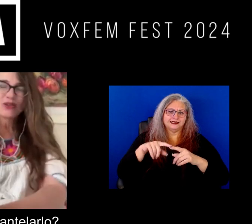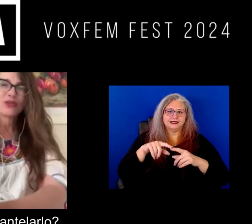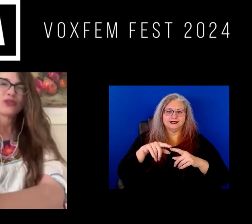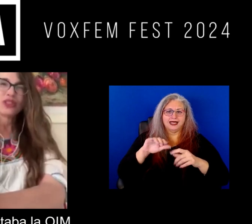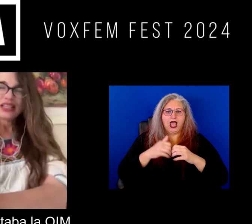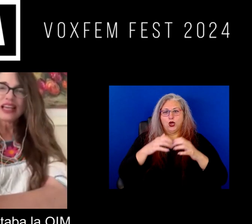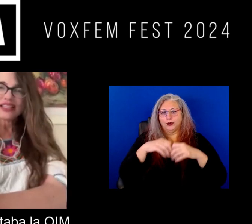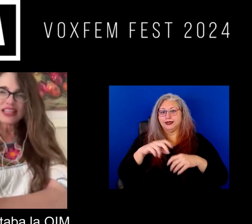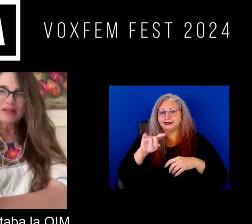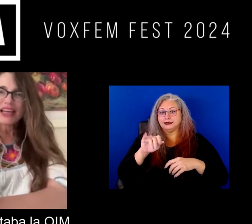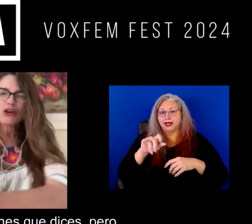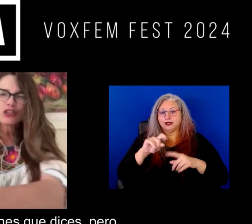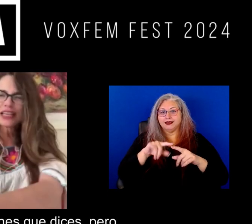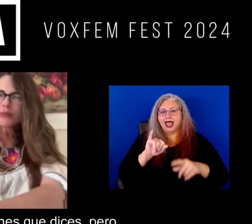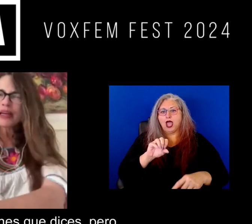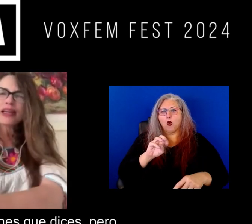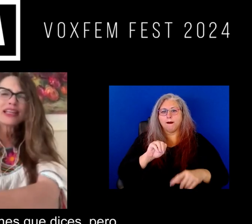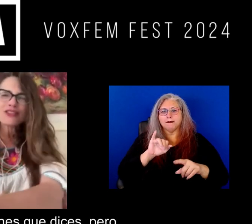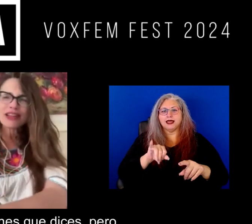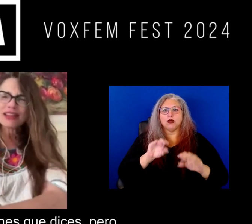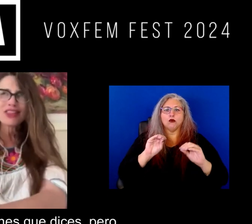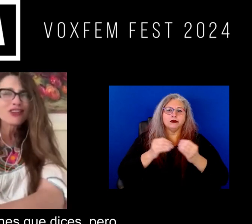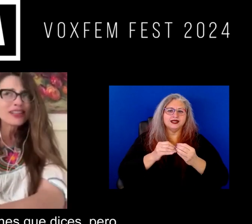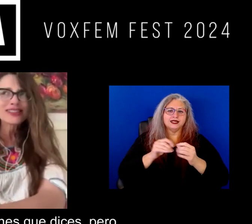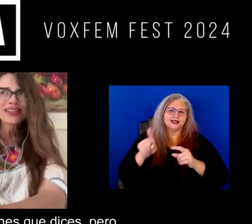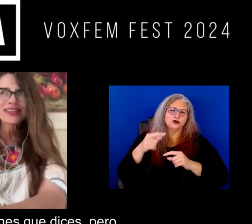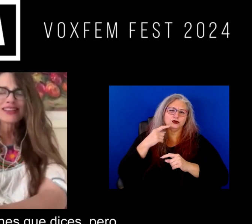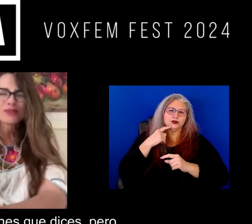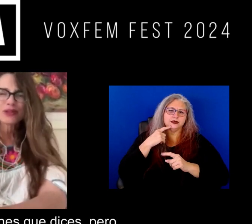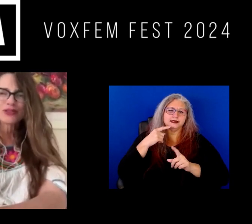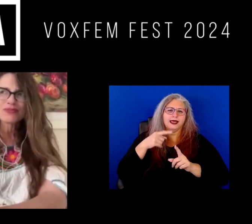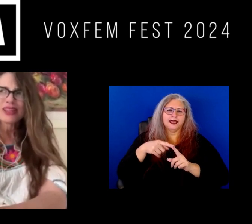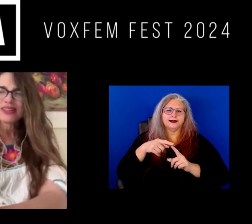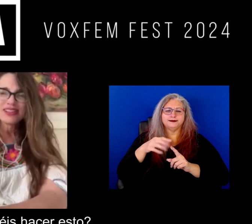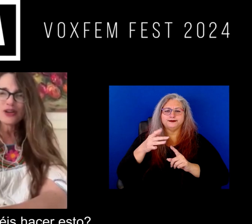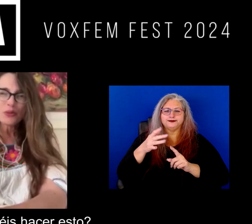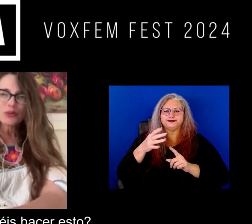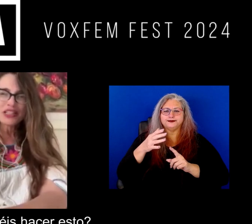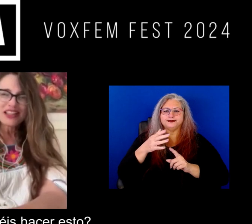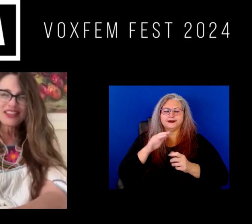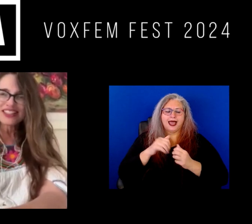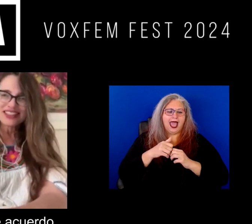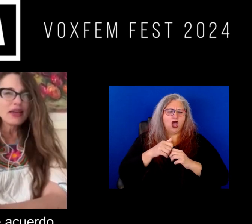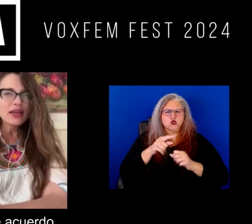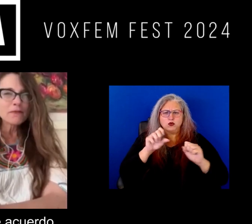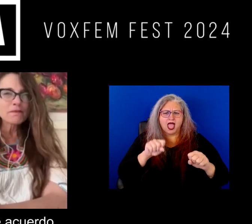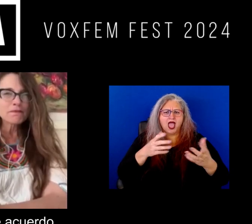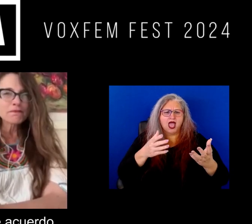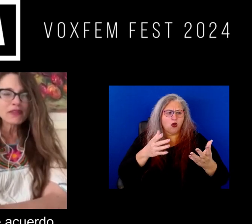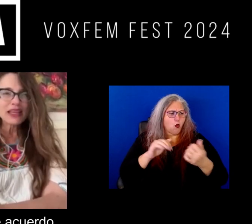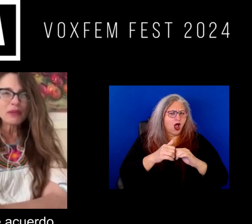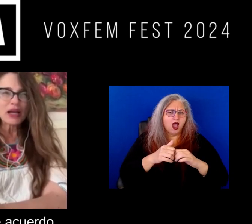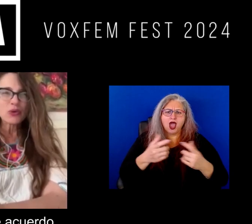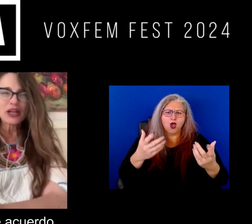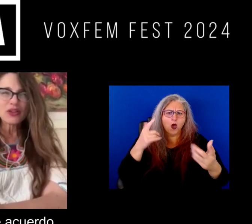desmantelarlo ¿no? y ahí estaba la OIM las organizaciones que dices pero ¿cómo podéis hacer esto? y